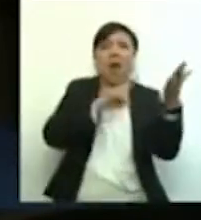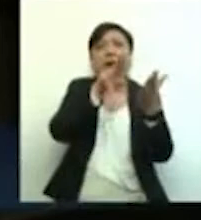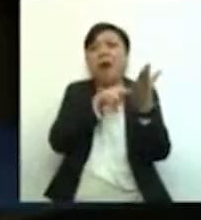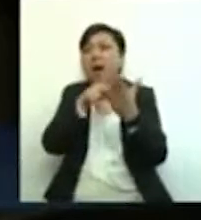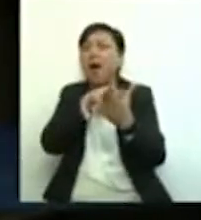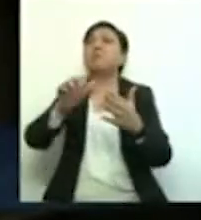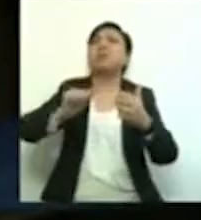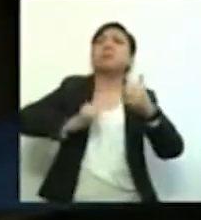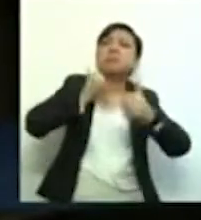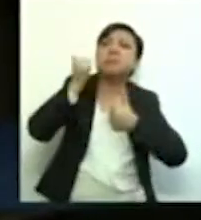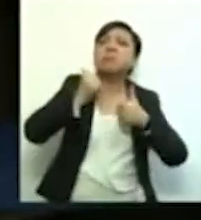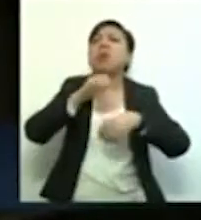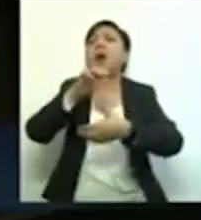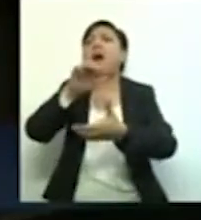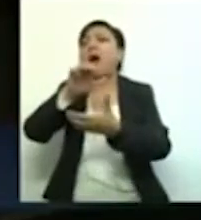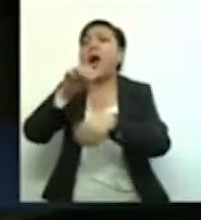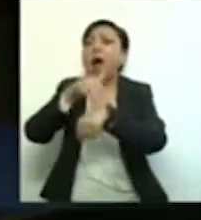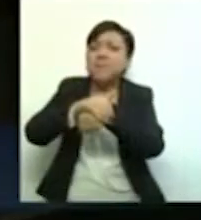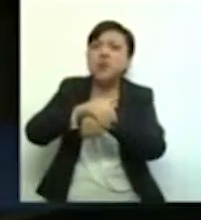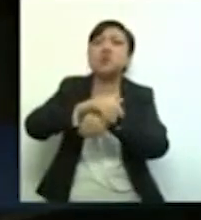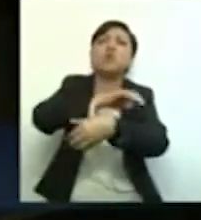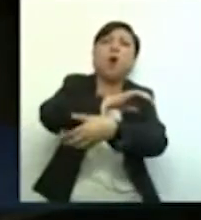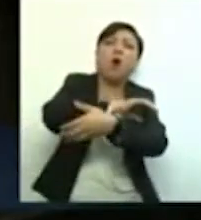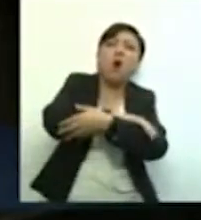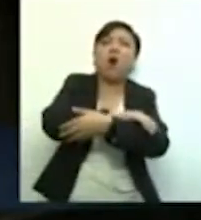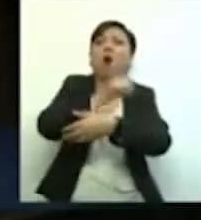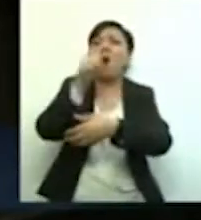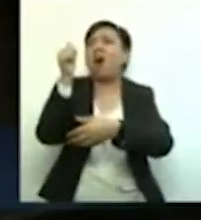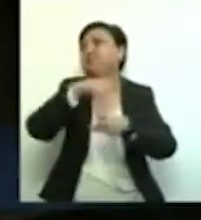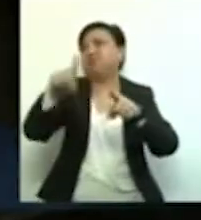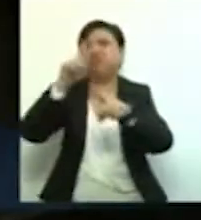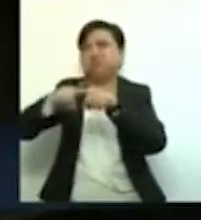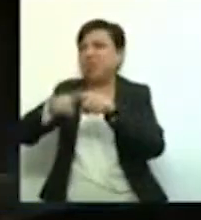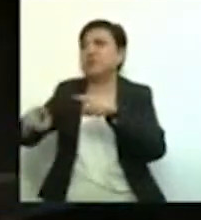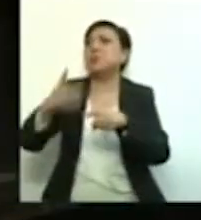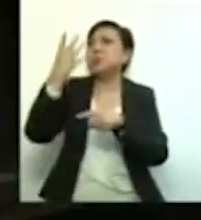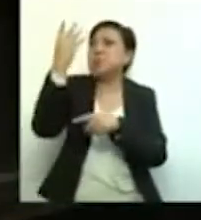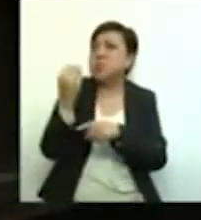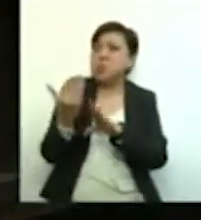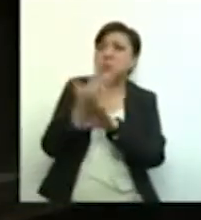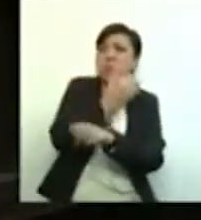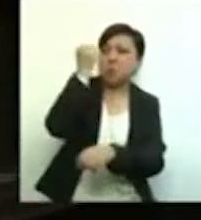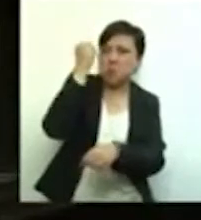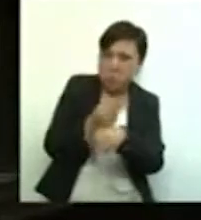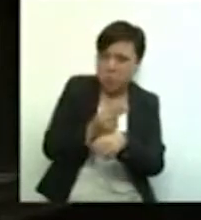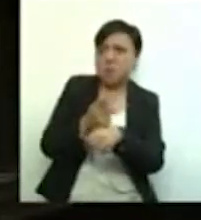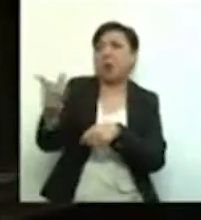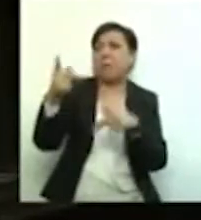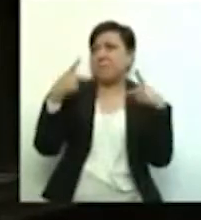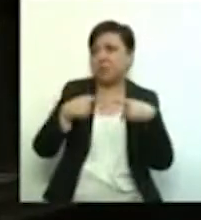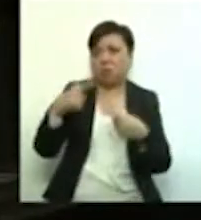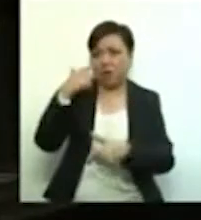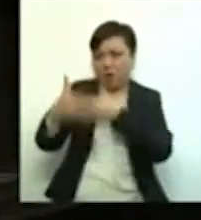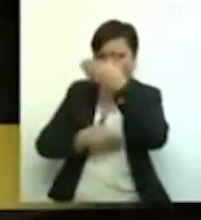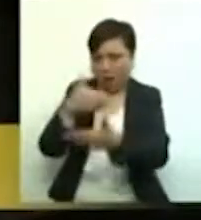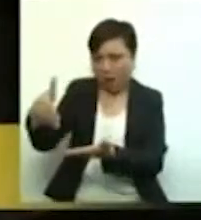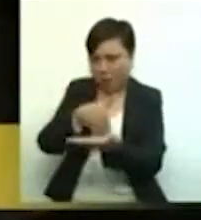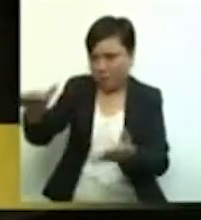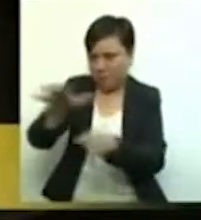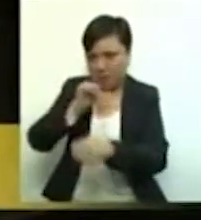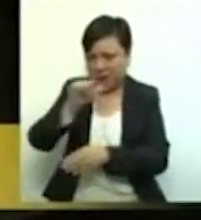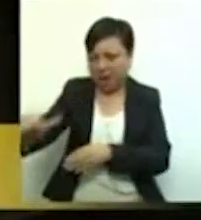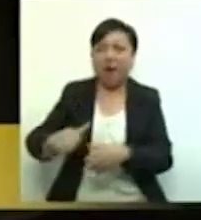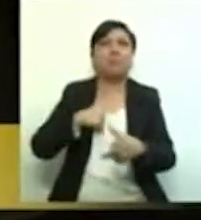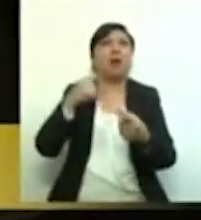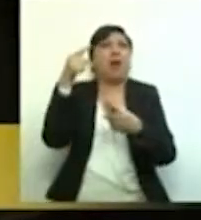nepotismo, amiguismo, prebendas sindicales, jubilaciones anticipadas para directivos para no correrlos y no meterlos a la